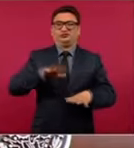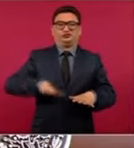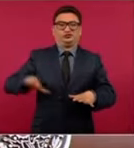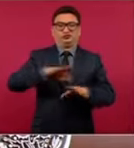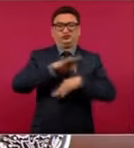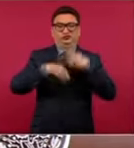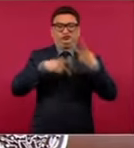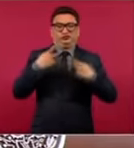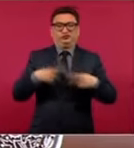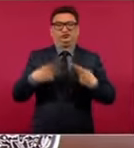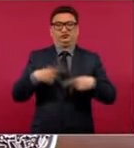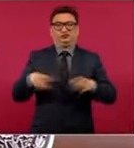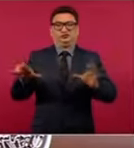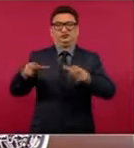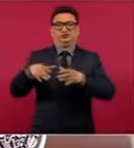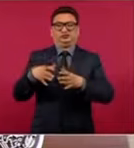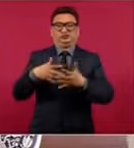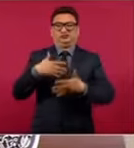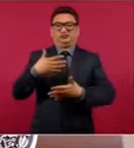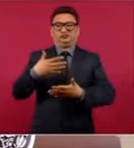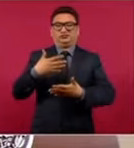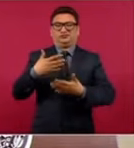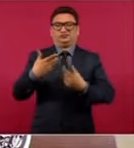una contradicción